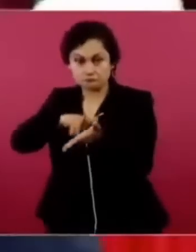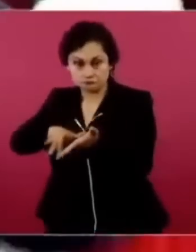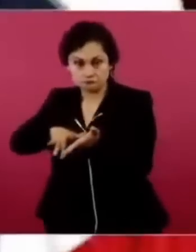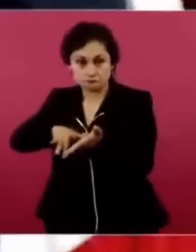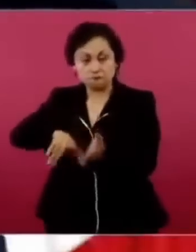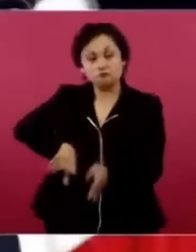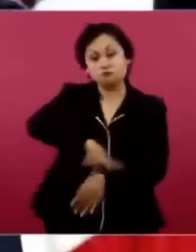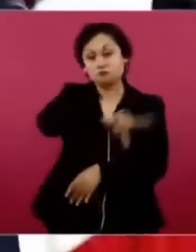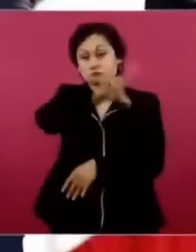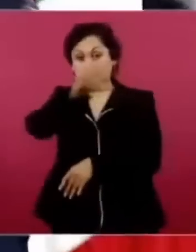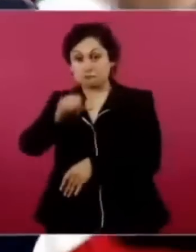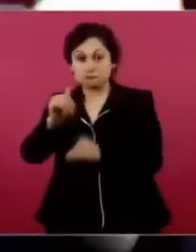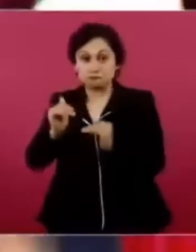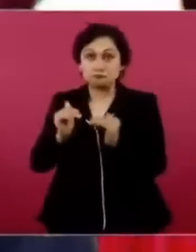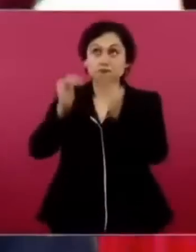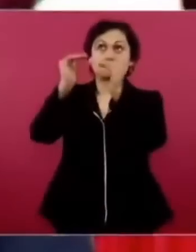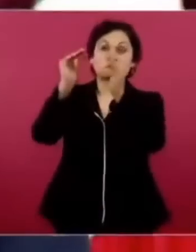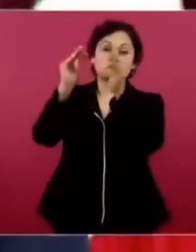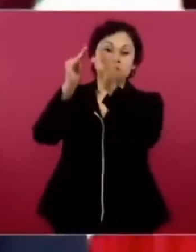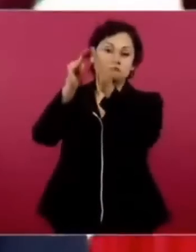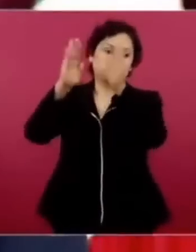O esa es una gran diferencia.